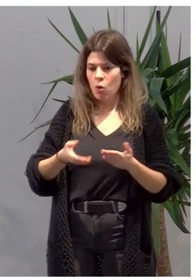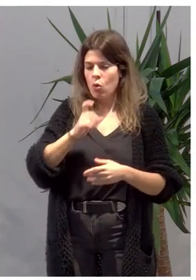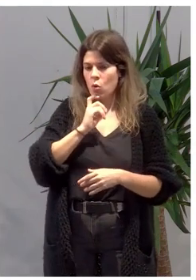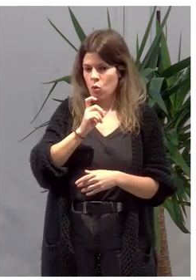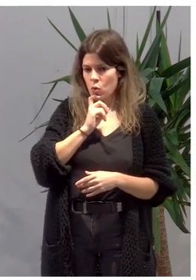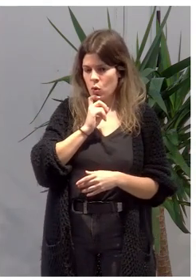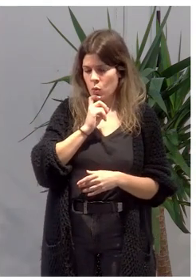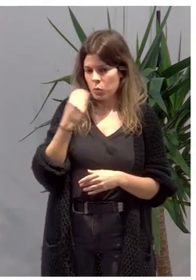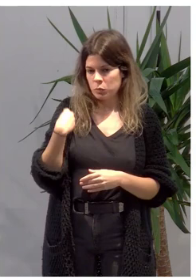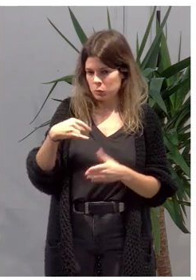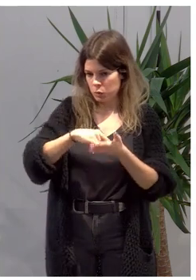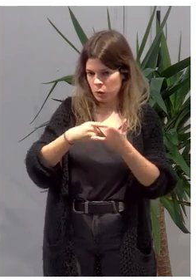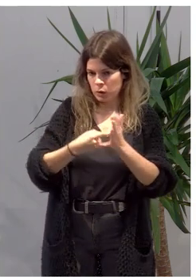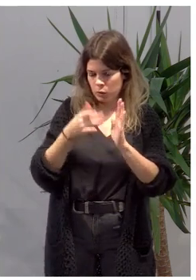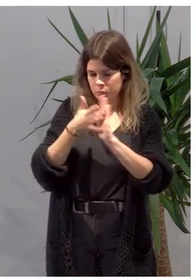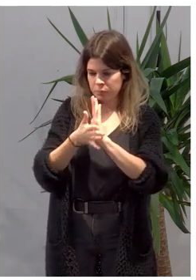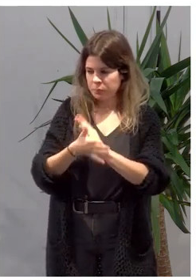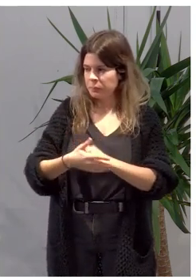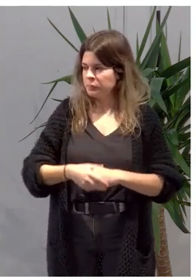proyecto.